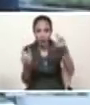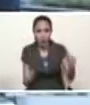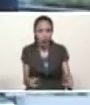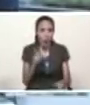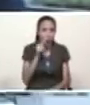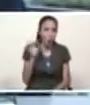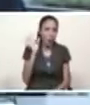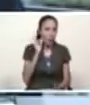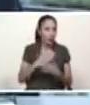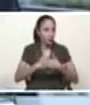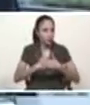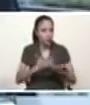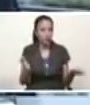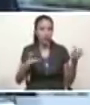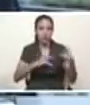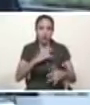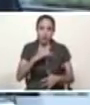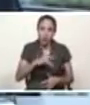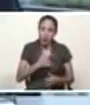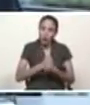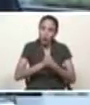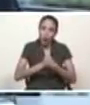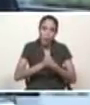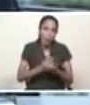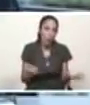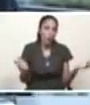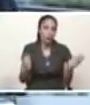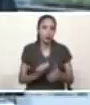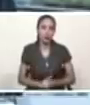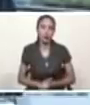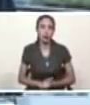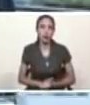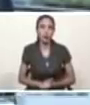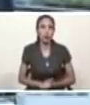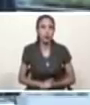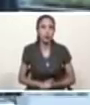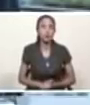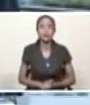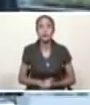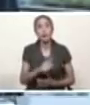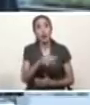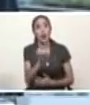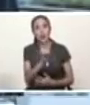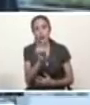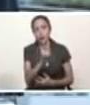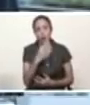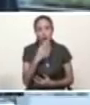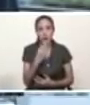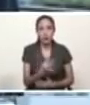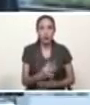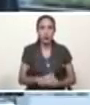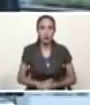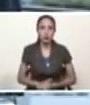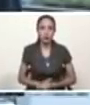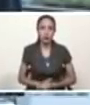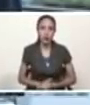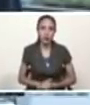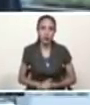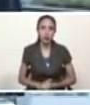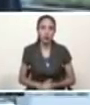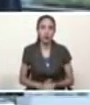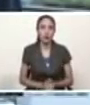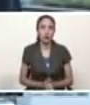tenemos grandes sentimientos por nuestro país y Venezuela la Venezuela de verdad es mucho más